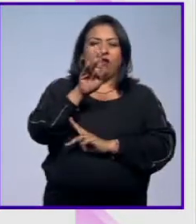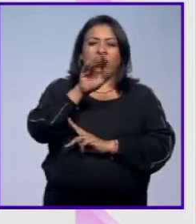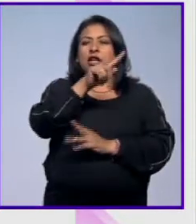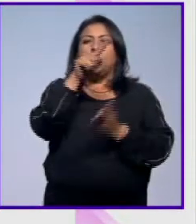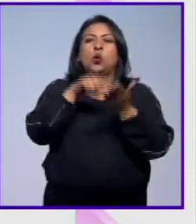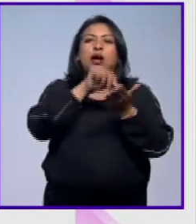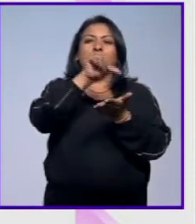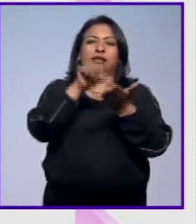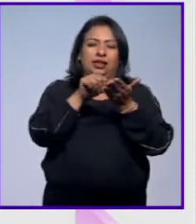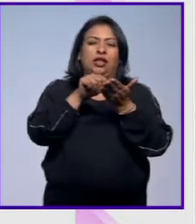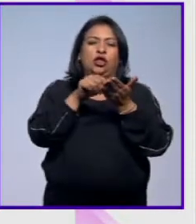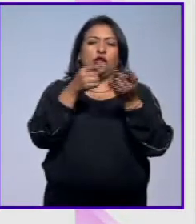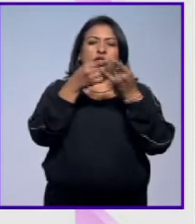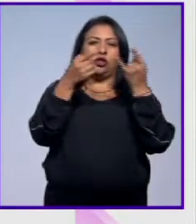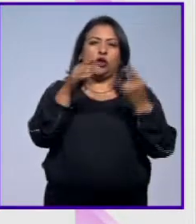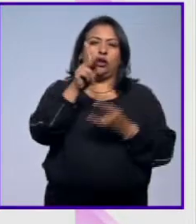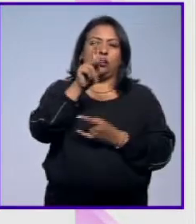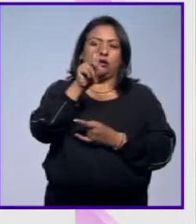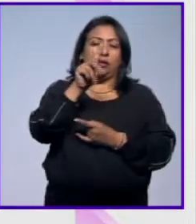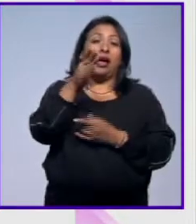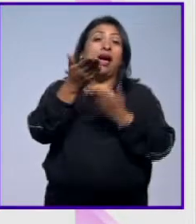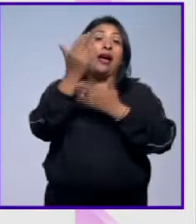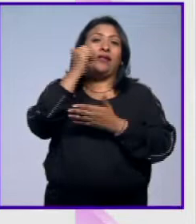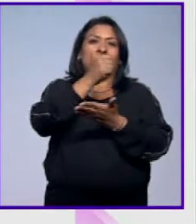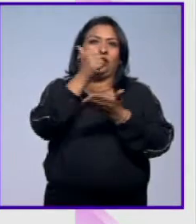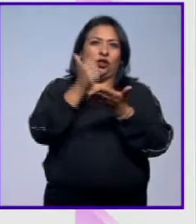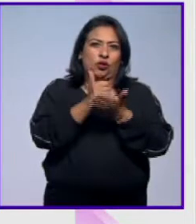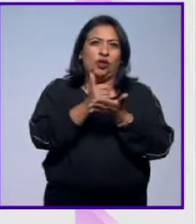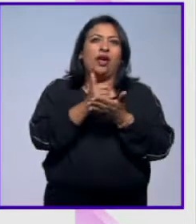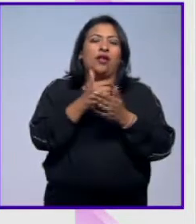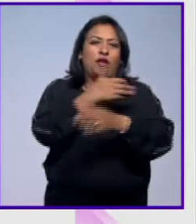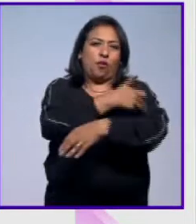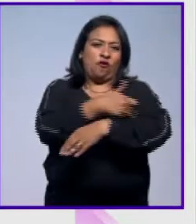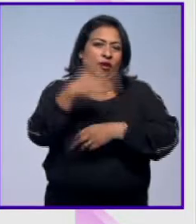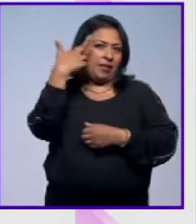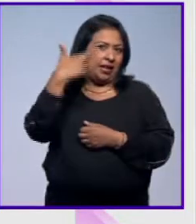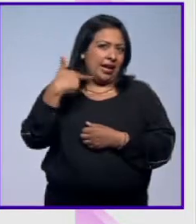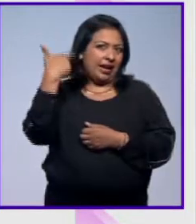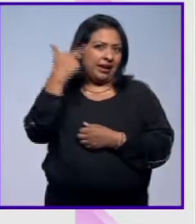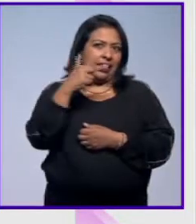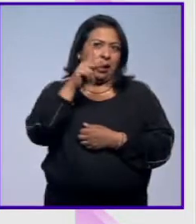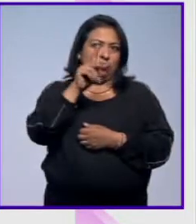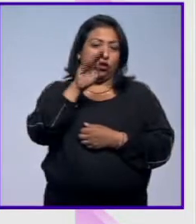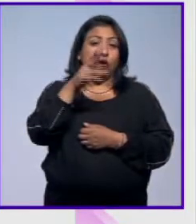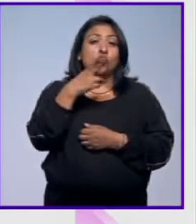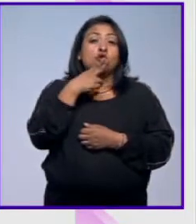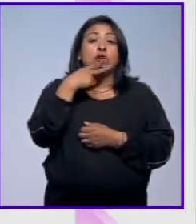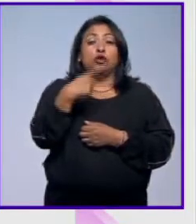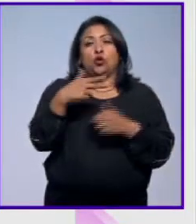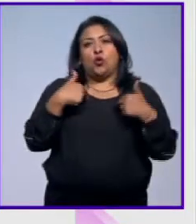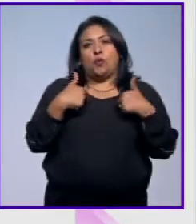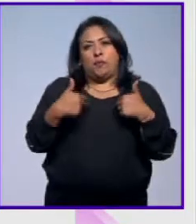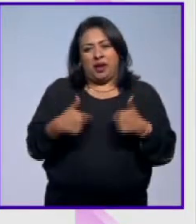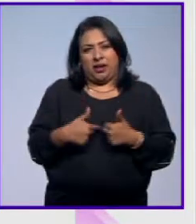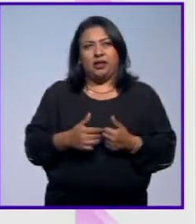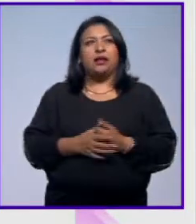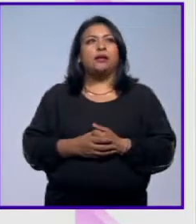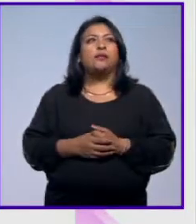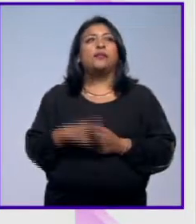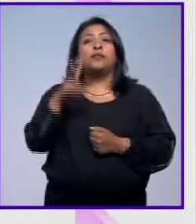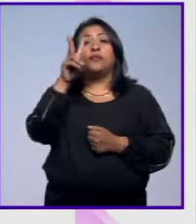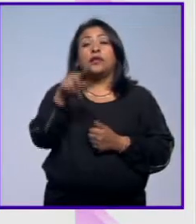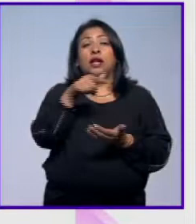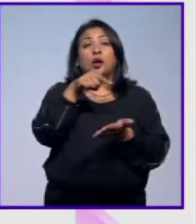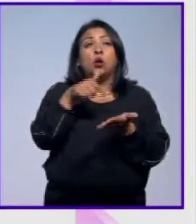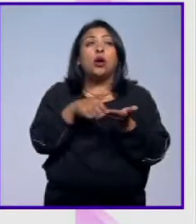el centro histórico de Potsdam la que era la ciudad residencial de la familia real prusiana y es patrimonio de la humanidad en realidad el